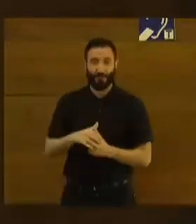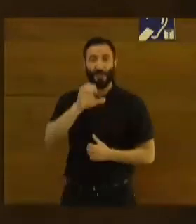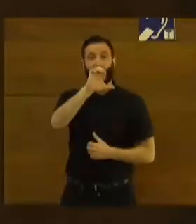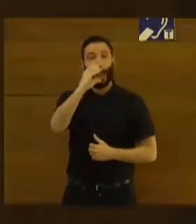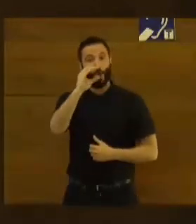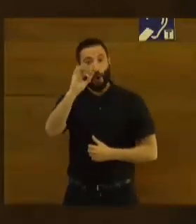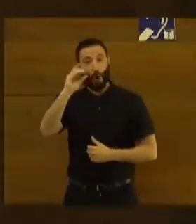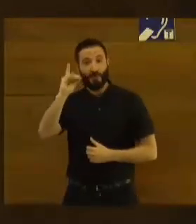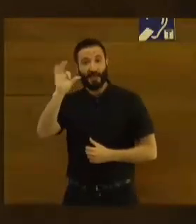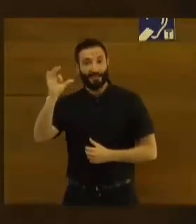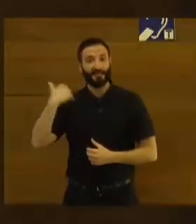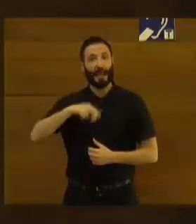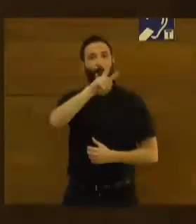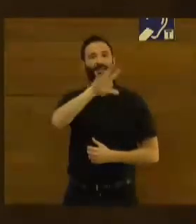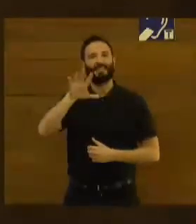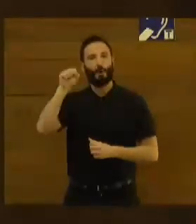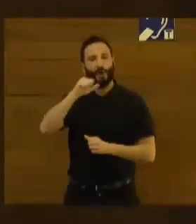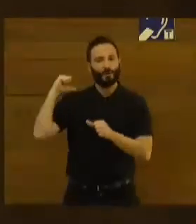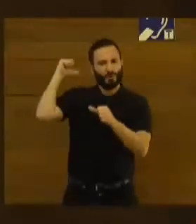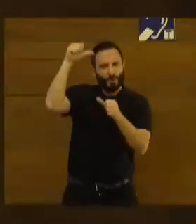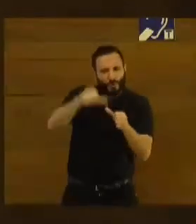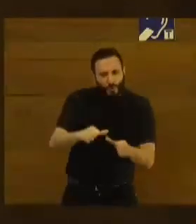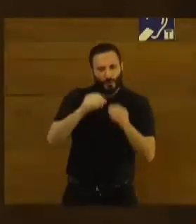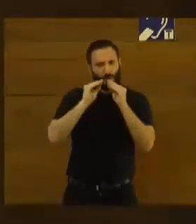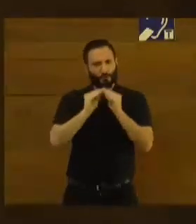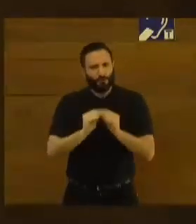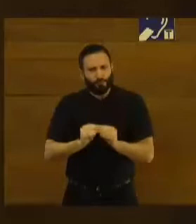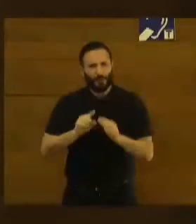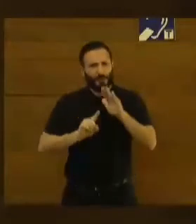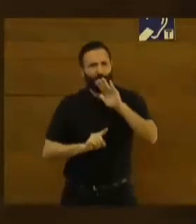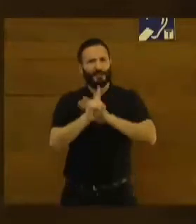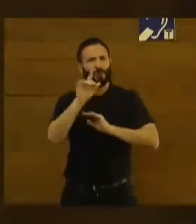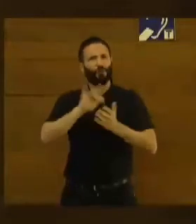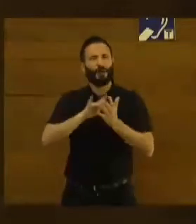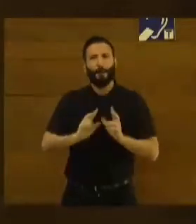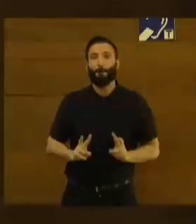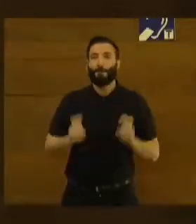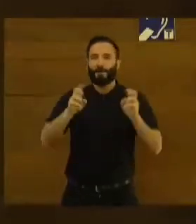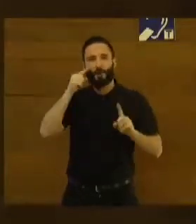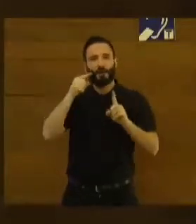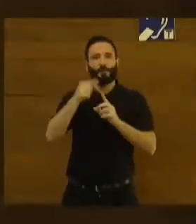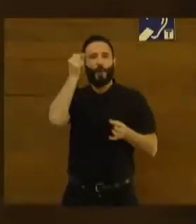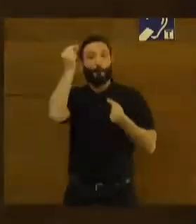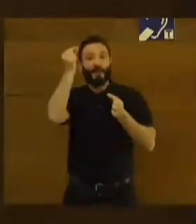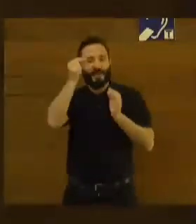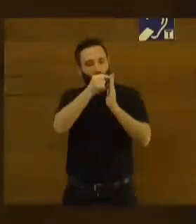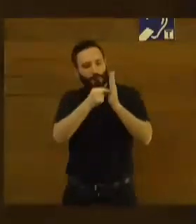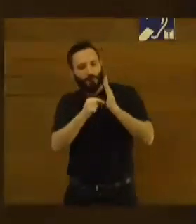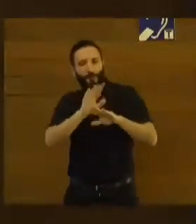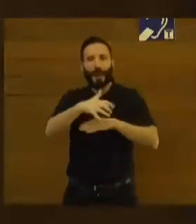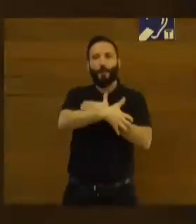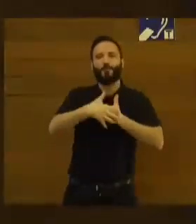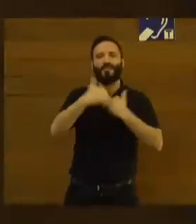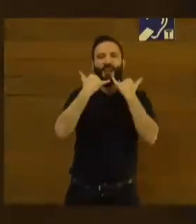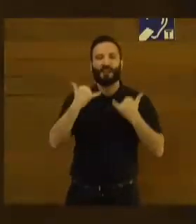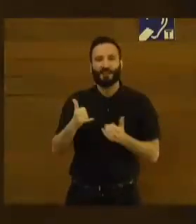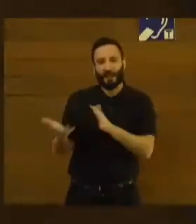25 años de trayectoria en el ámbito del desarrollo, ha sido pionera en la implantación de medidas contra la pobreza energética incorporando las